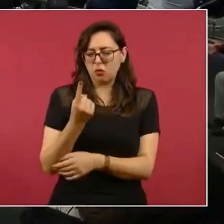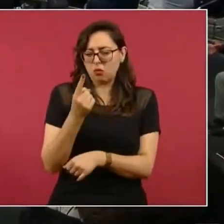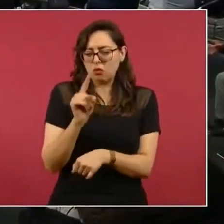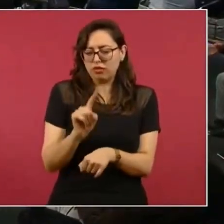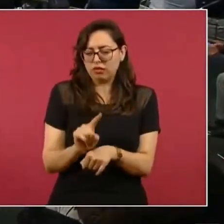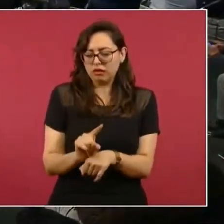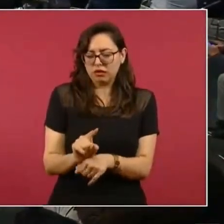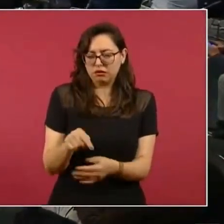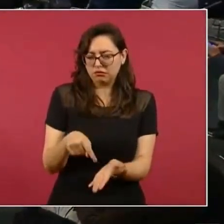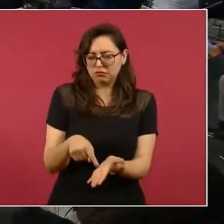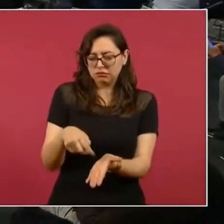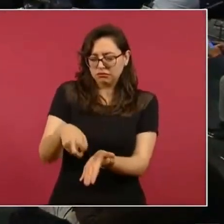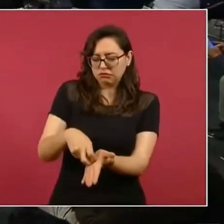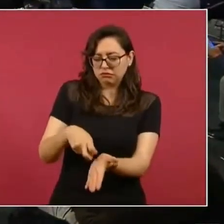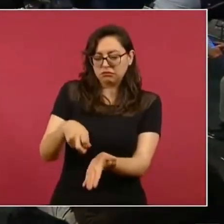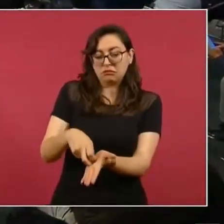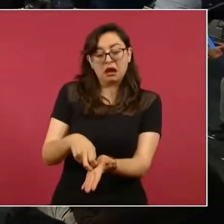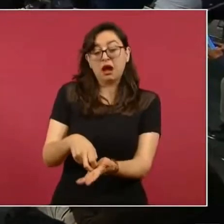¿Por qué?